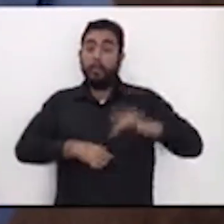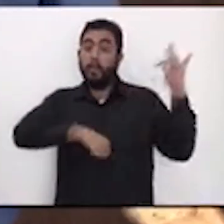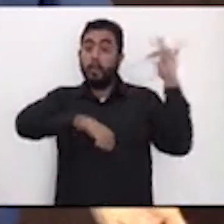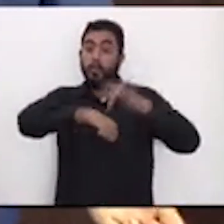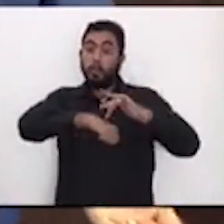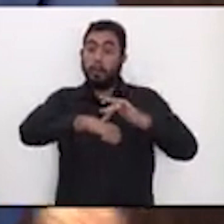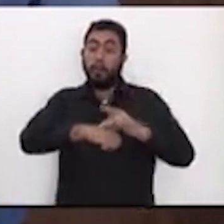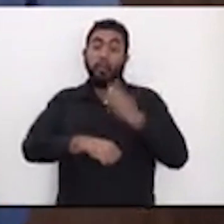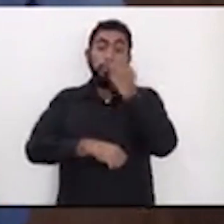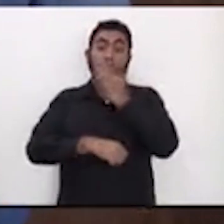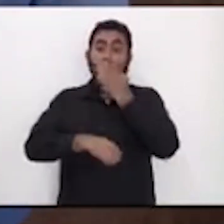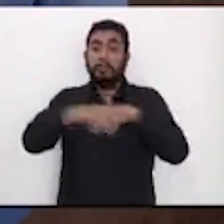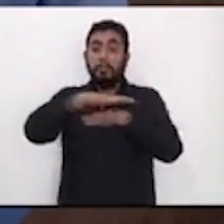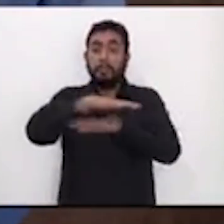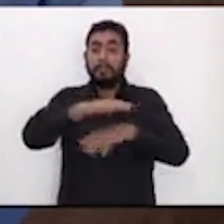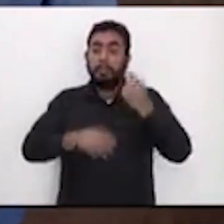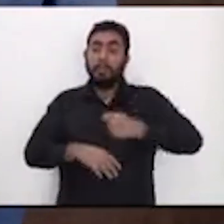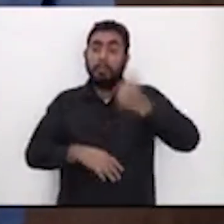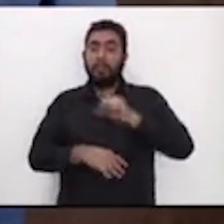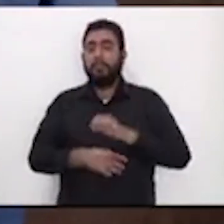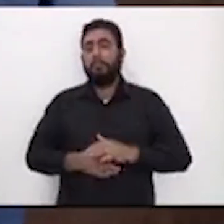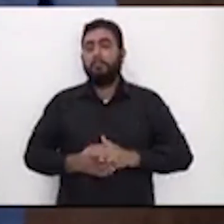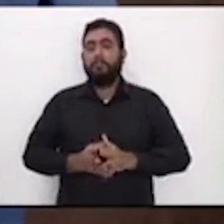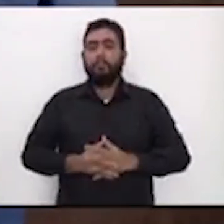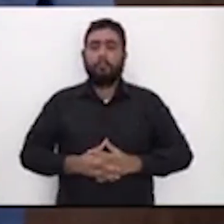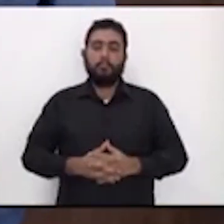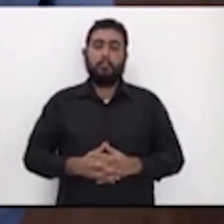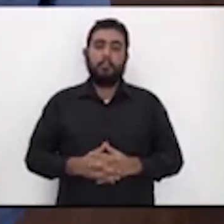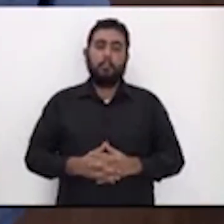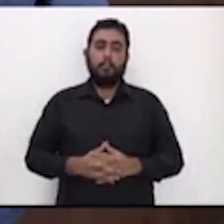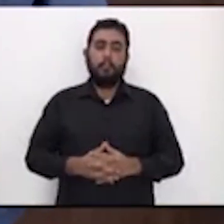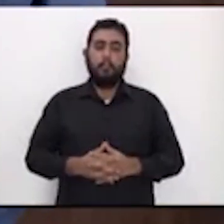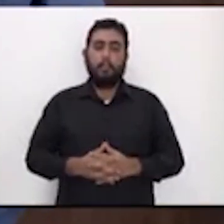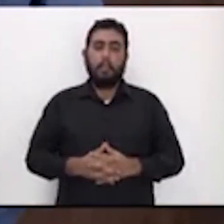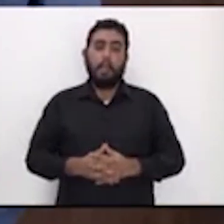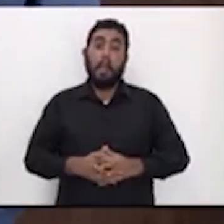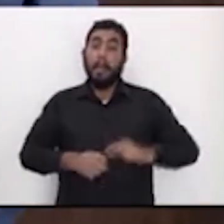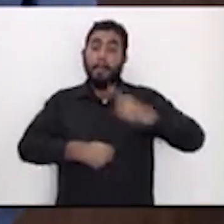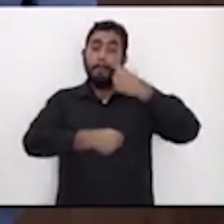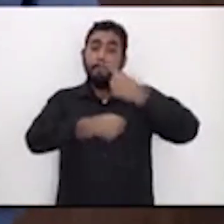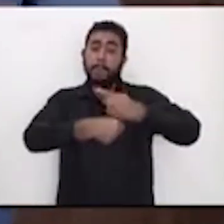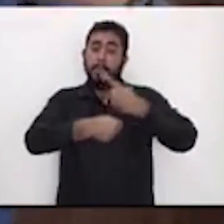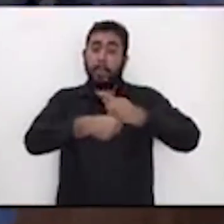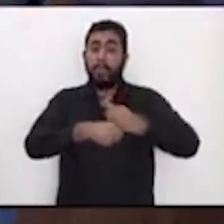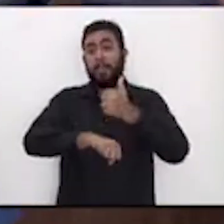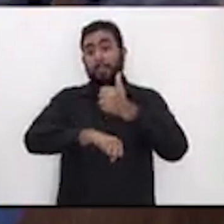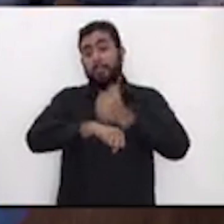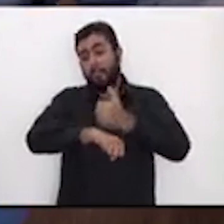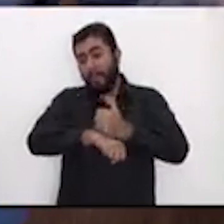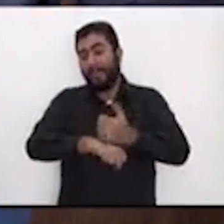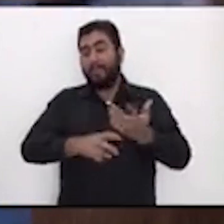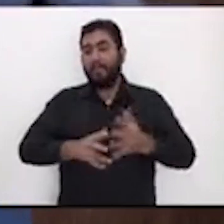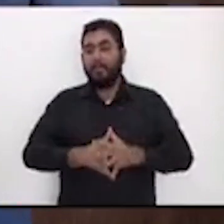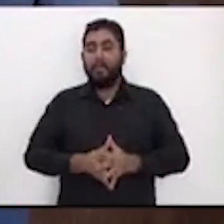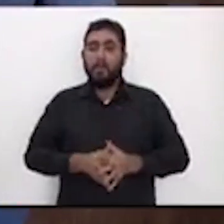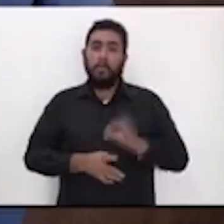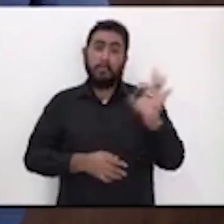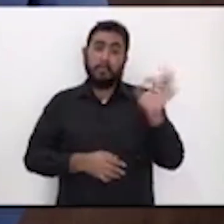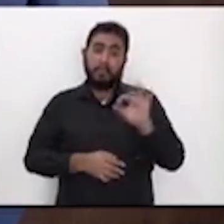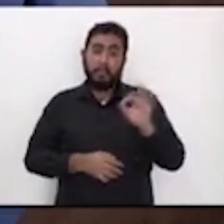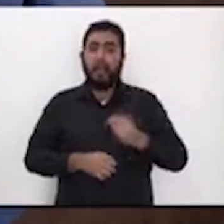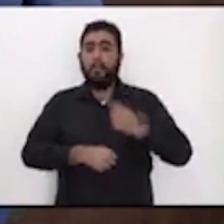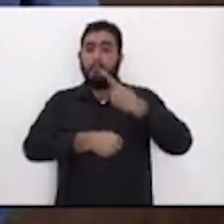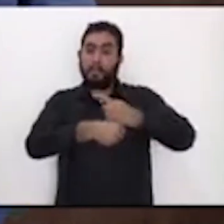una etapa escolar. Es decir, quienes entren a primero de primaria o a primero de